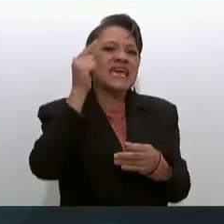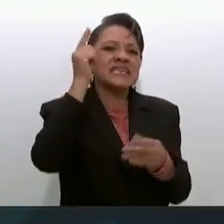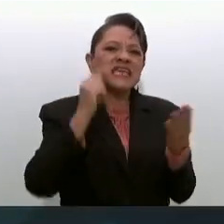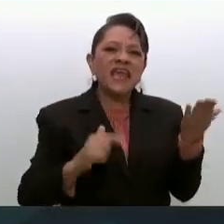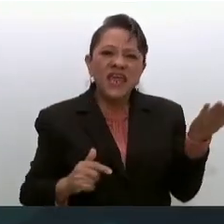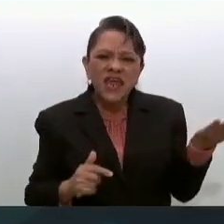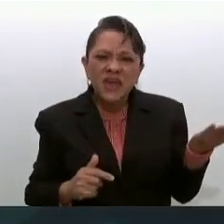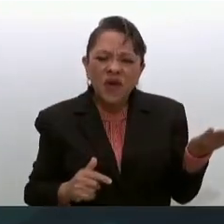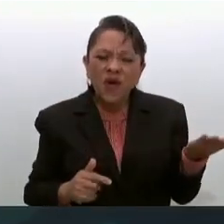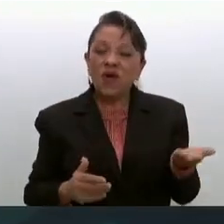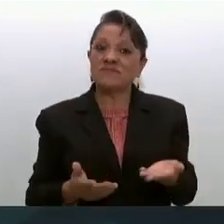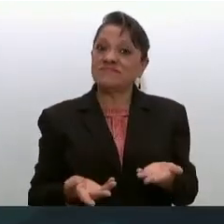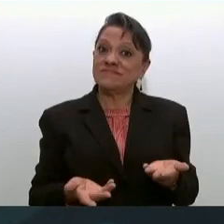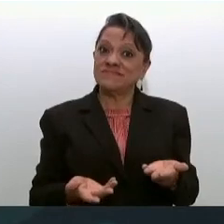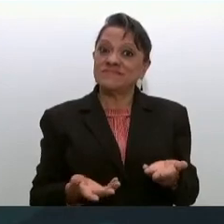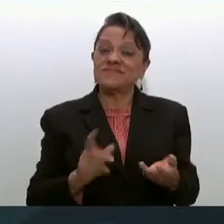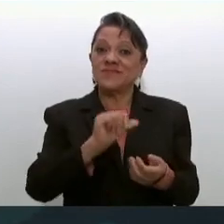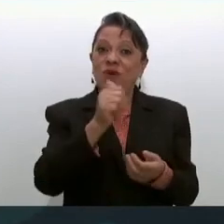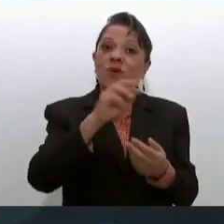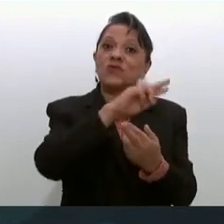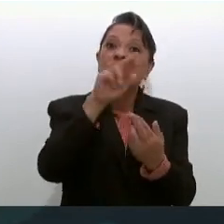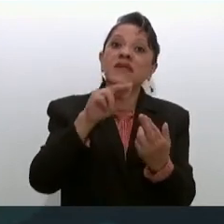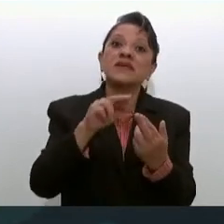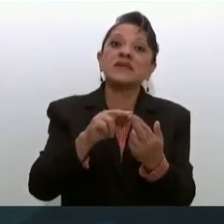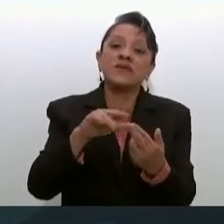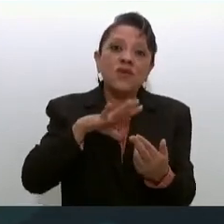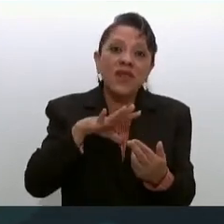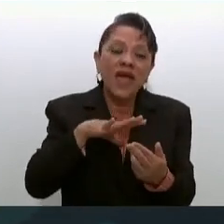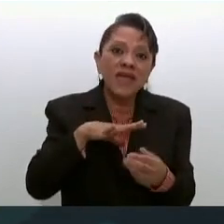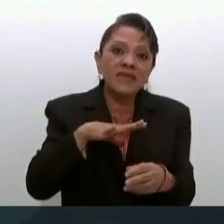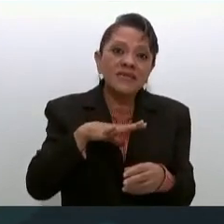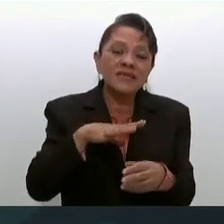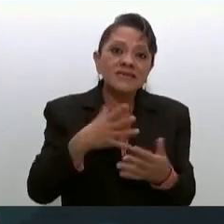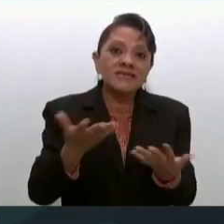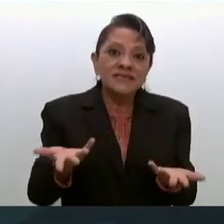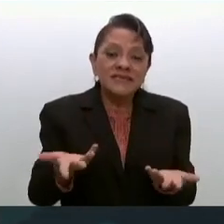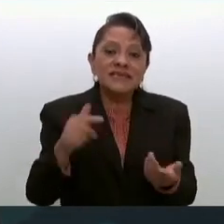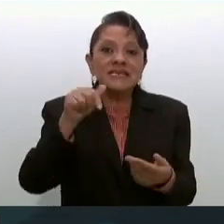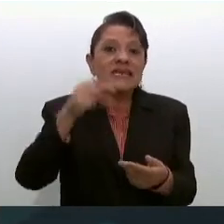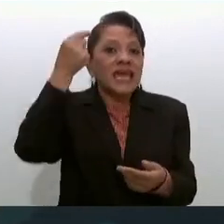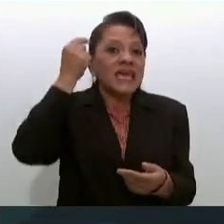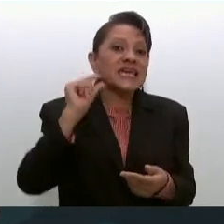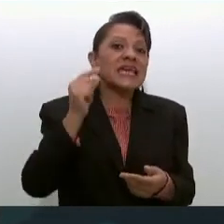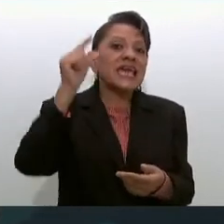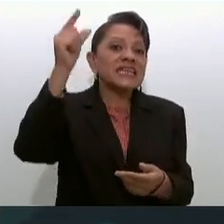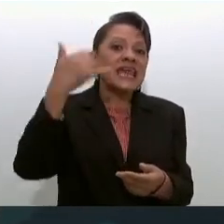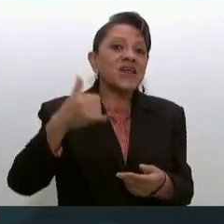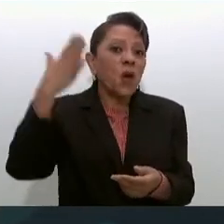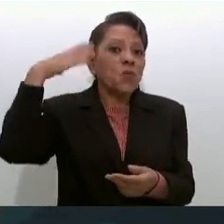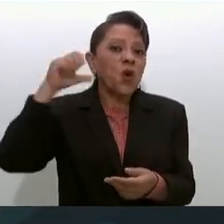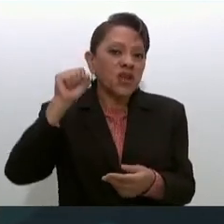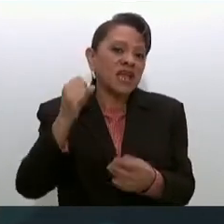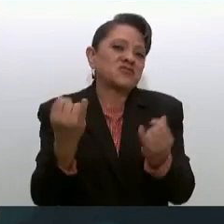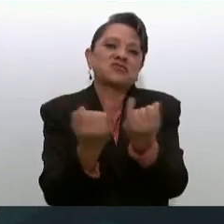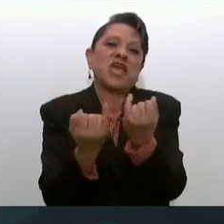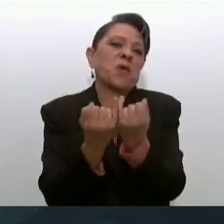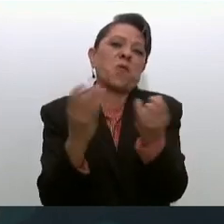que otra región puede a ver si Guerrero y Morelos es lo mismo o no es así